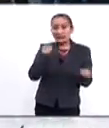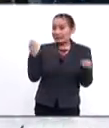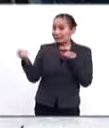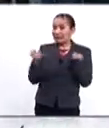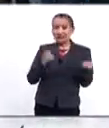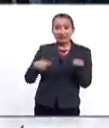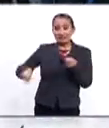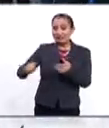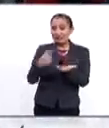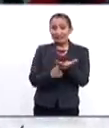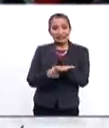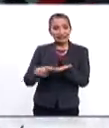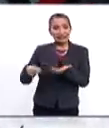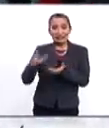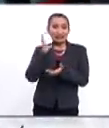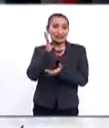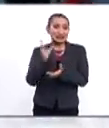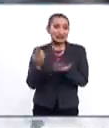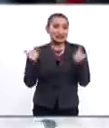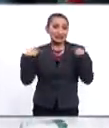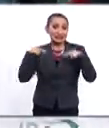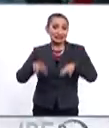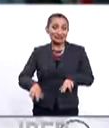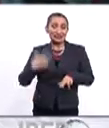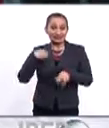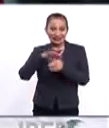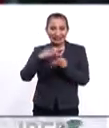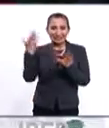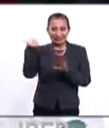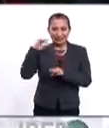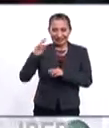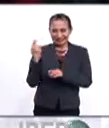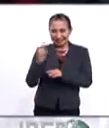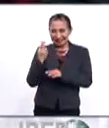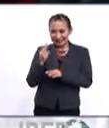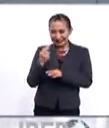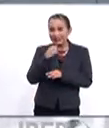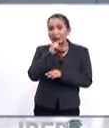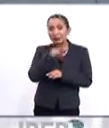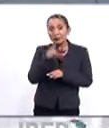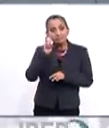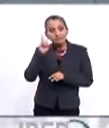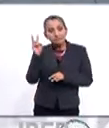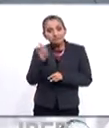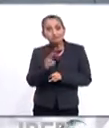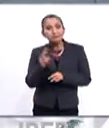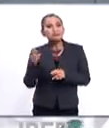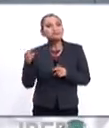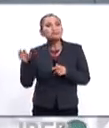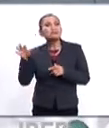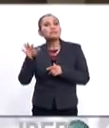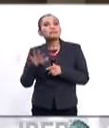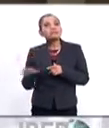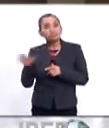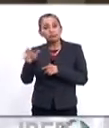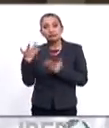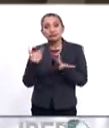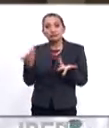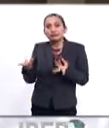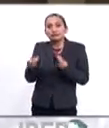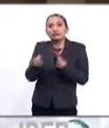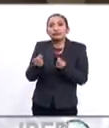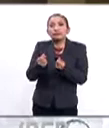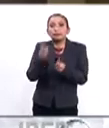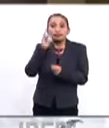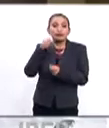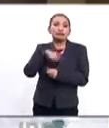la Cámara Baja en las elecciones de noviembre pasado, pues también indica que los costos